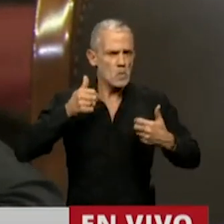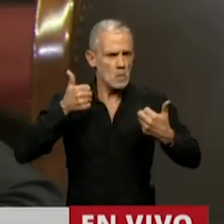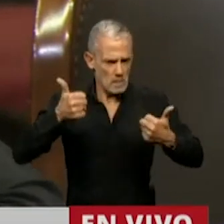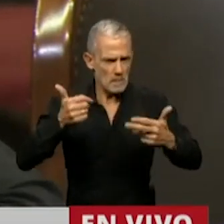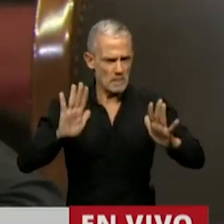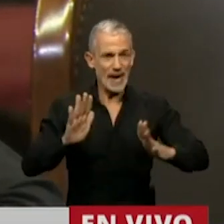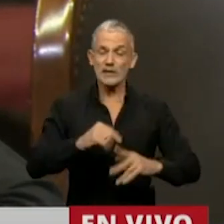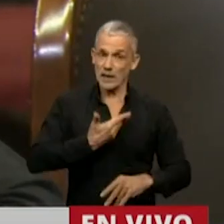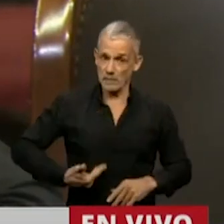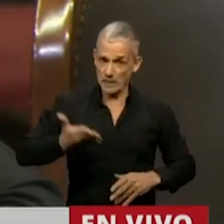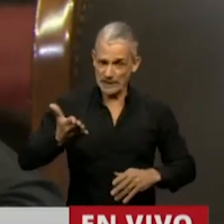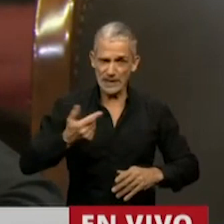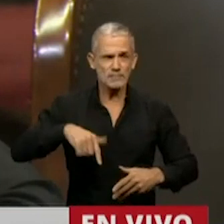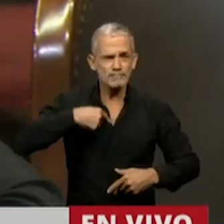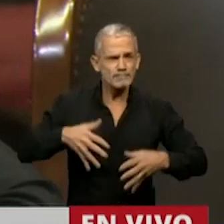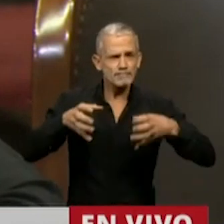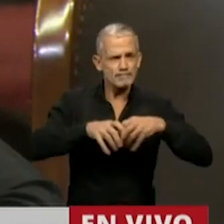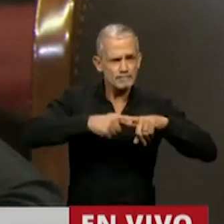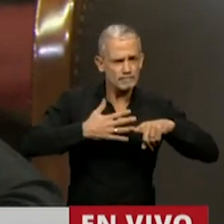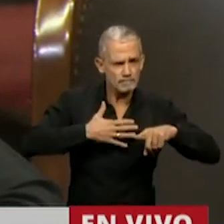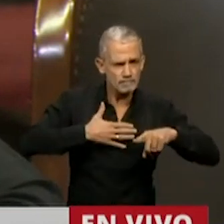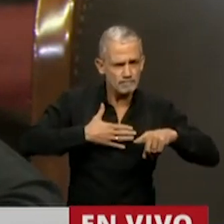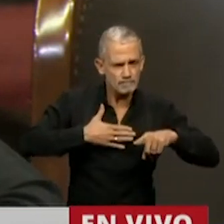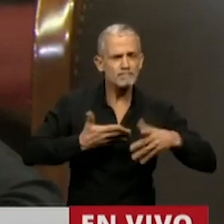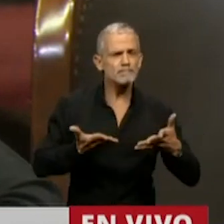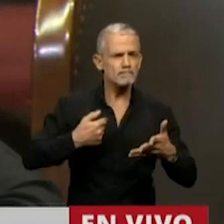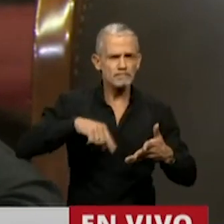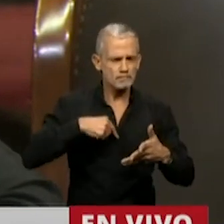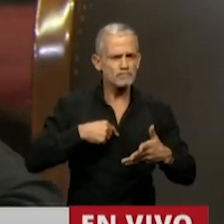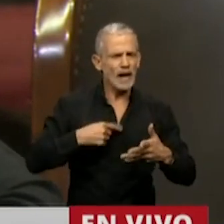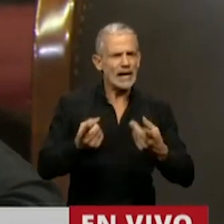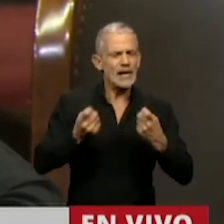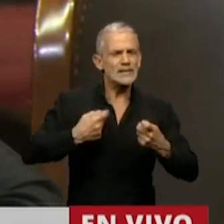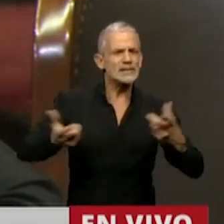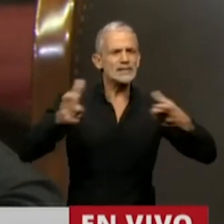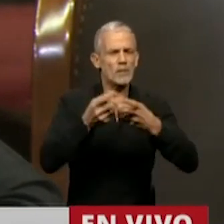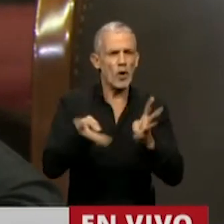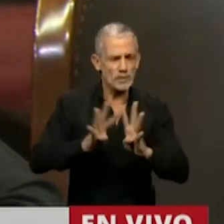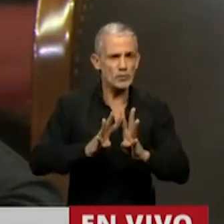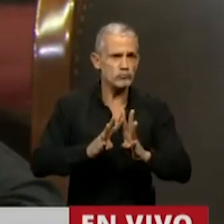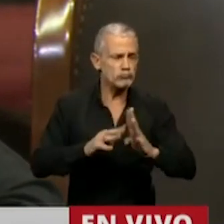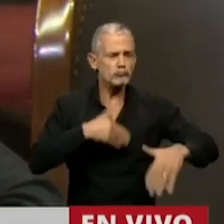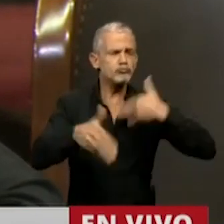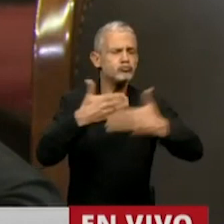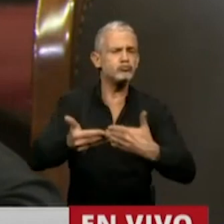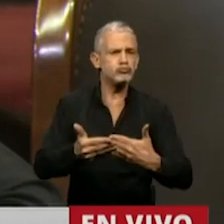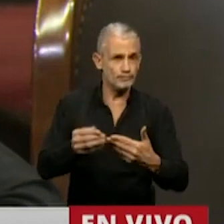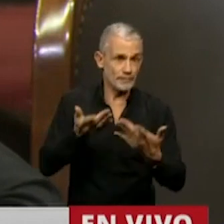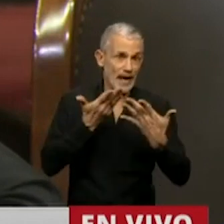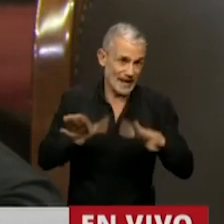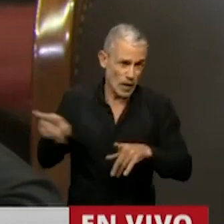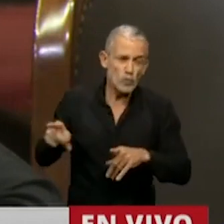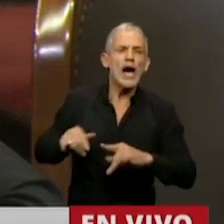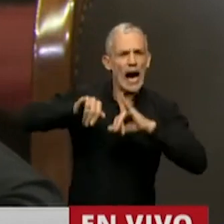Así que, Presidente, desde nuestro bloque manifestamos la necesidad de proceder con la aceptación de la renuncia de